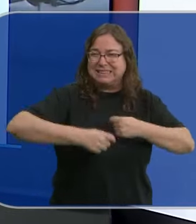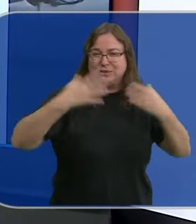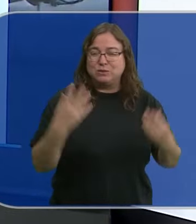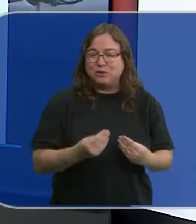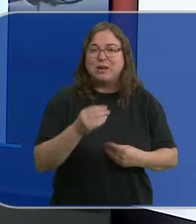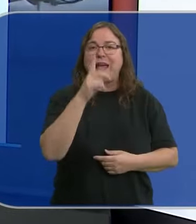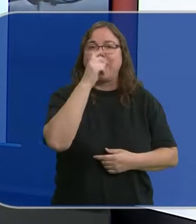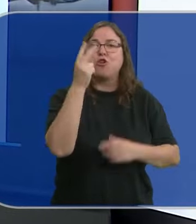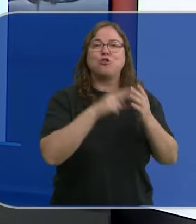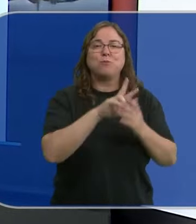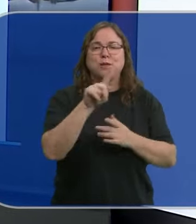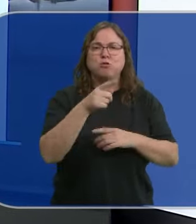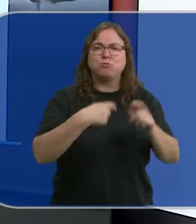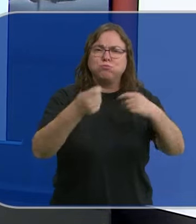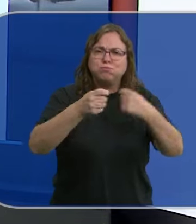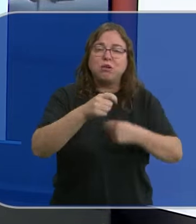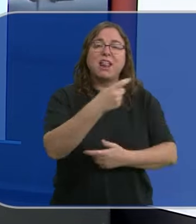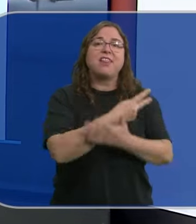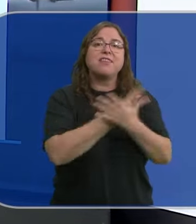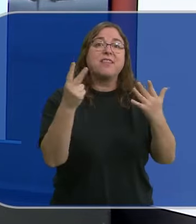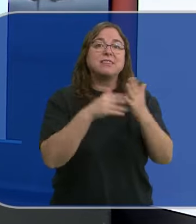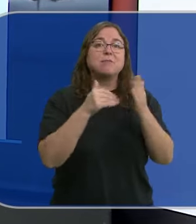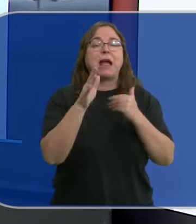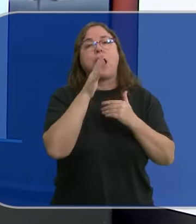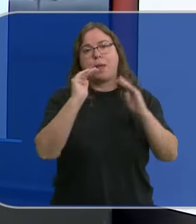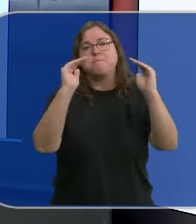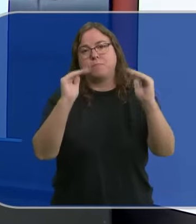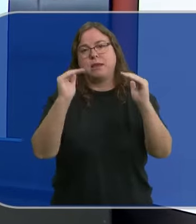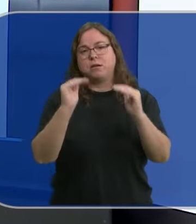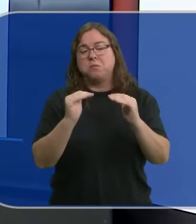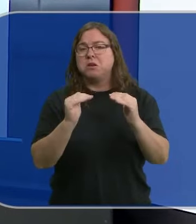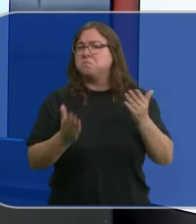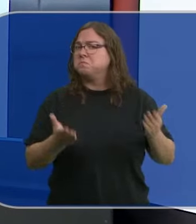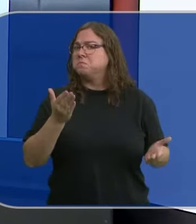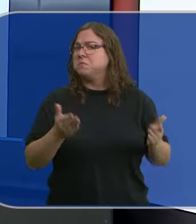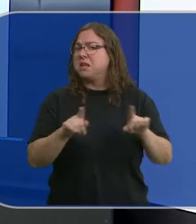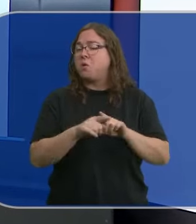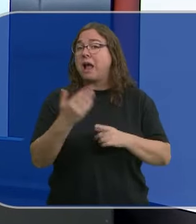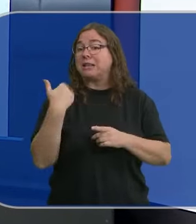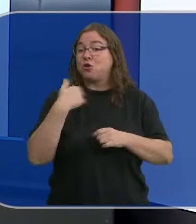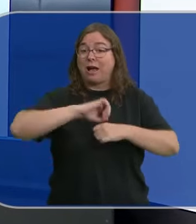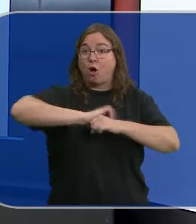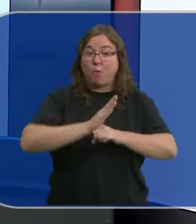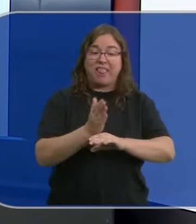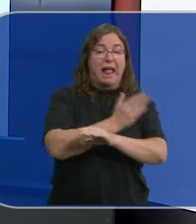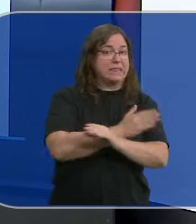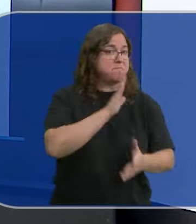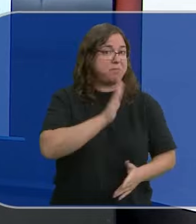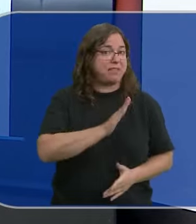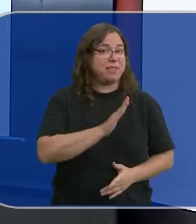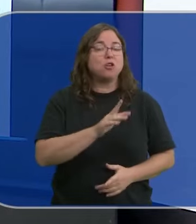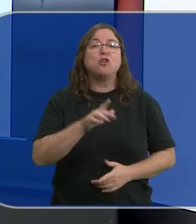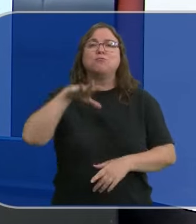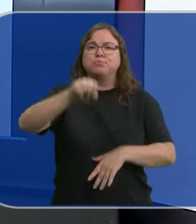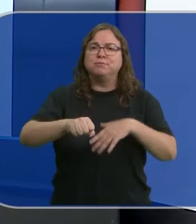año para este tipo de transacciones con más de 17.000. Ahora, aunque estén bajando, las cifras son muy similares a los años previos al COVID. Registrar